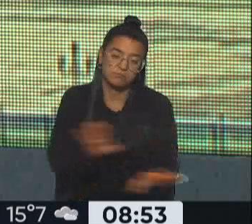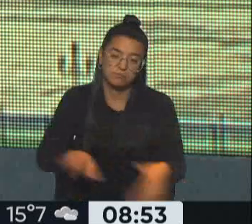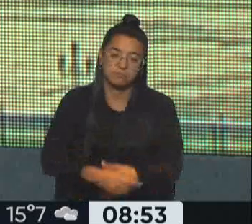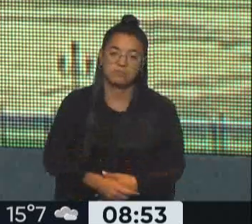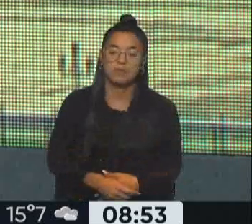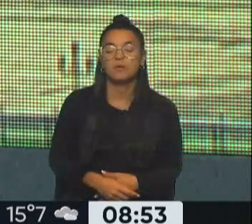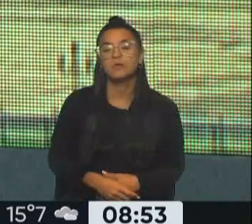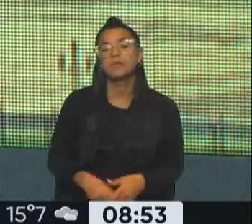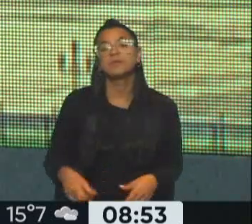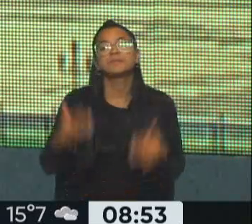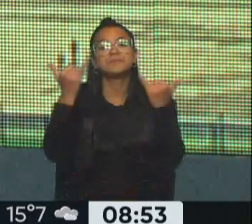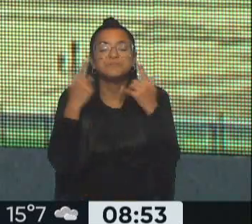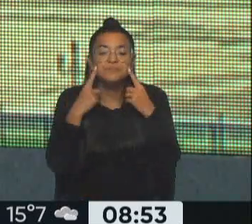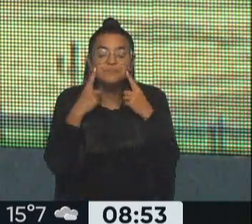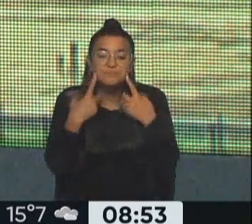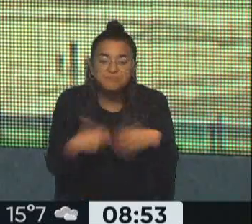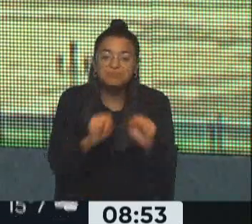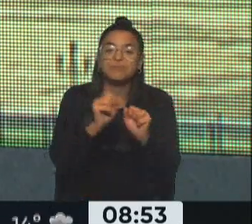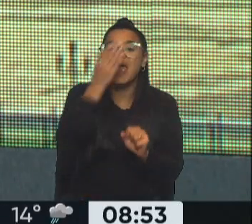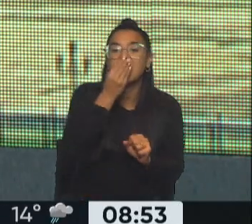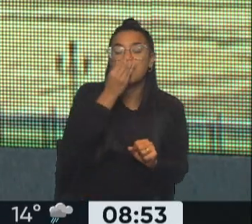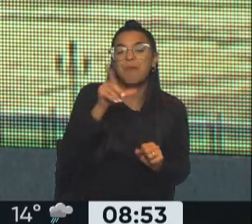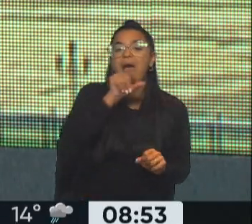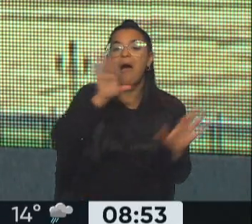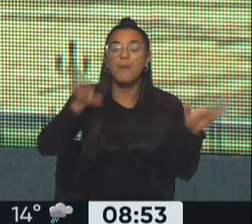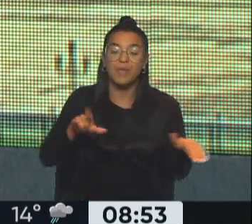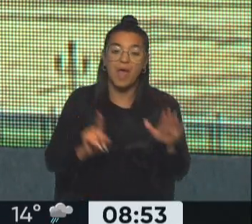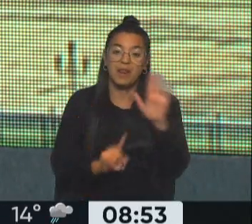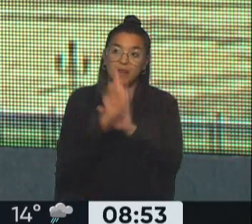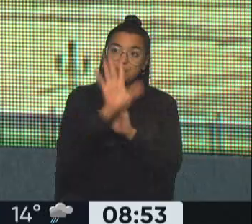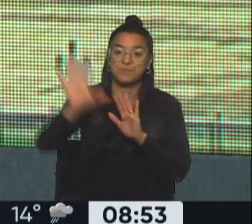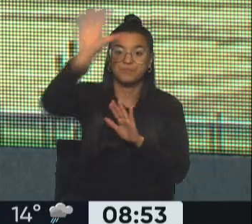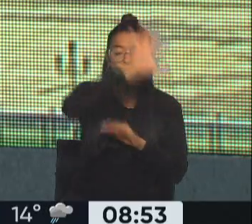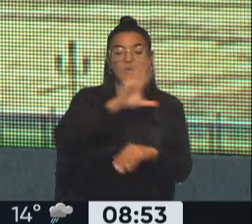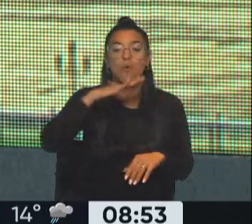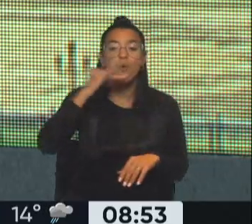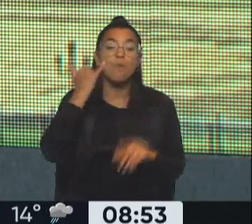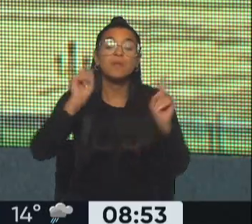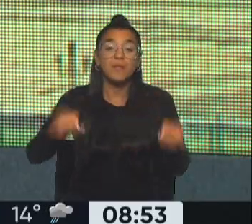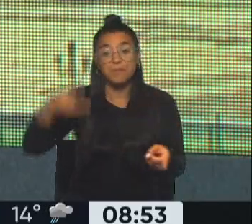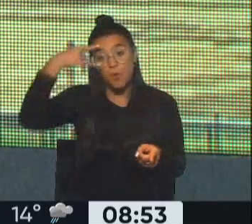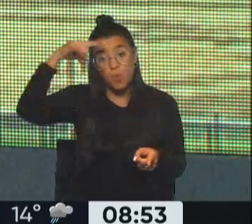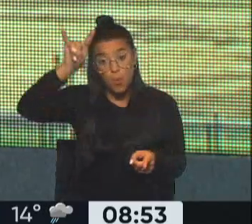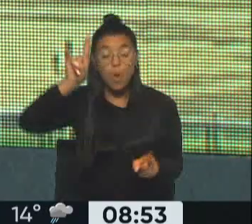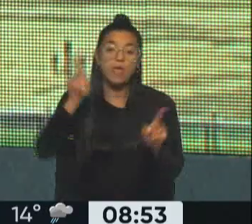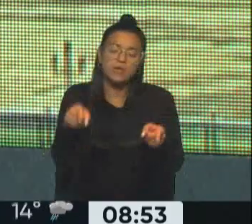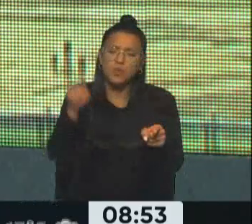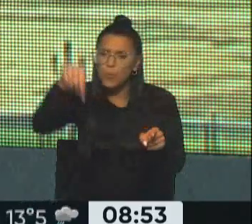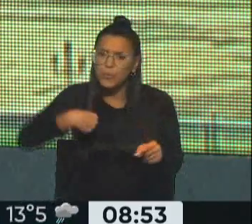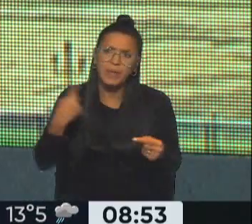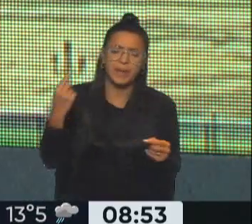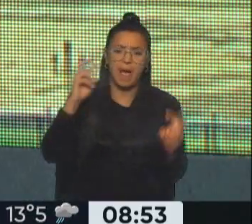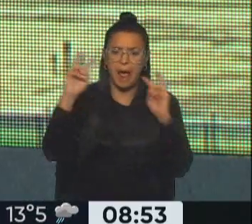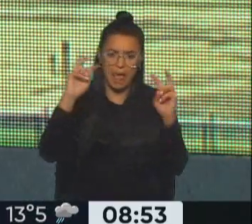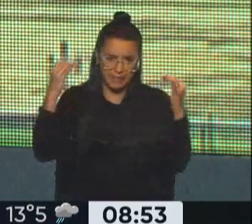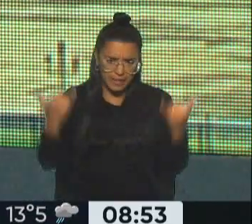Se detectaron casos de gripe aviar en el norte de la República Argentina, en Jujuy, pero también en Uruguay y esto, claro, encendió las